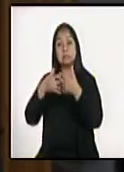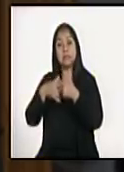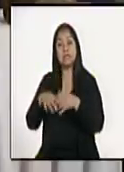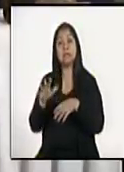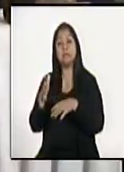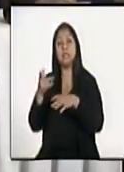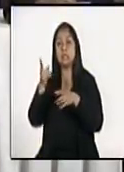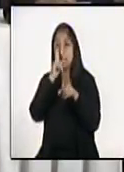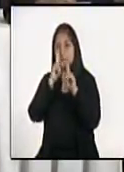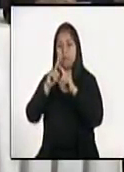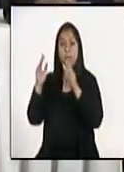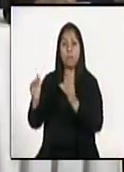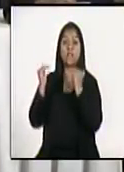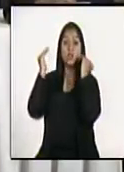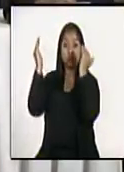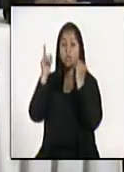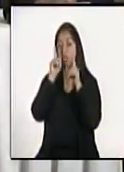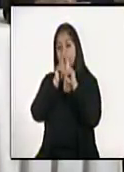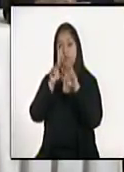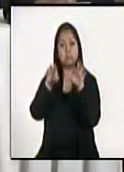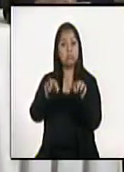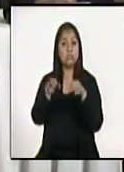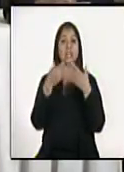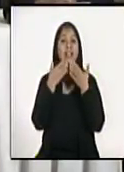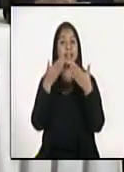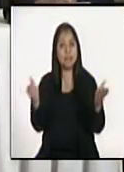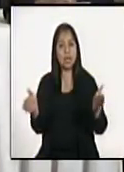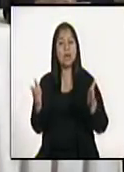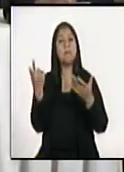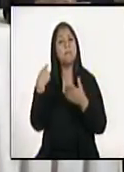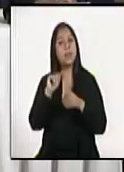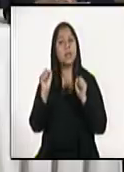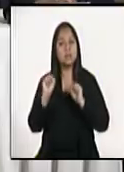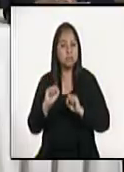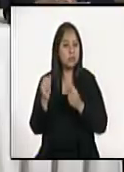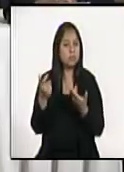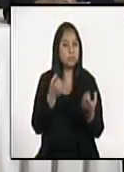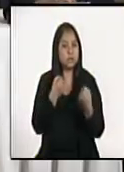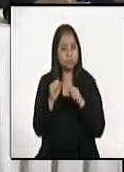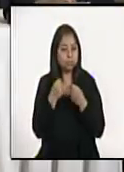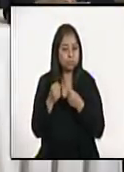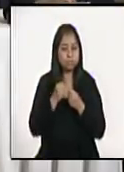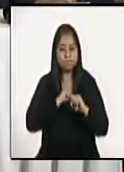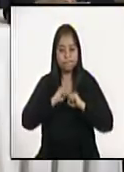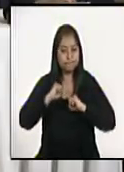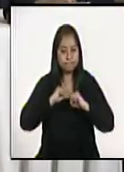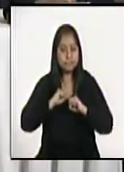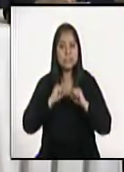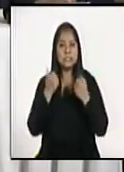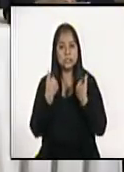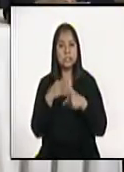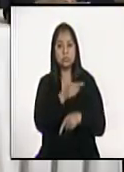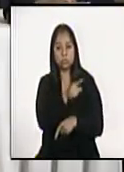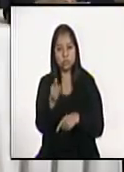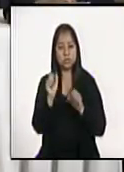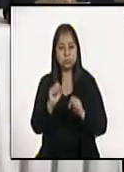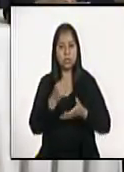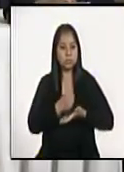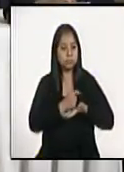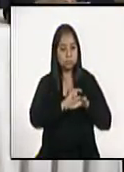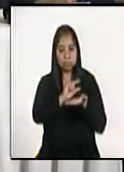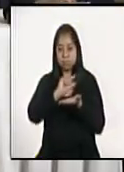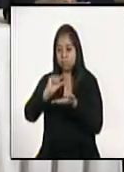los profesionales y con la población en general con el ánimo de que lo que se haga les pueda de alguna forma dar un sustento